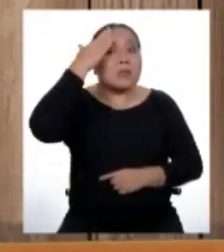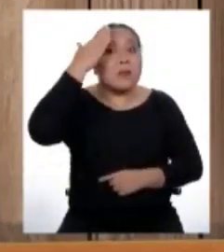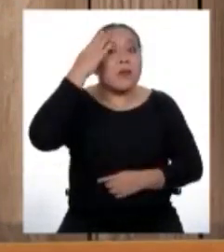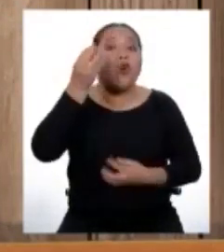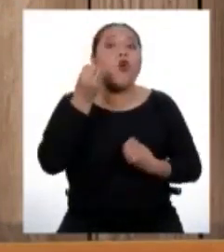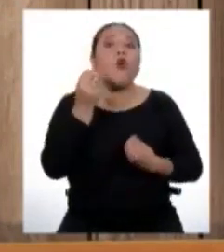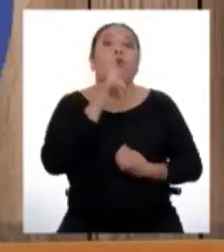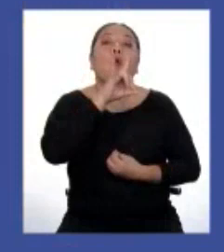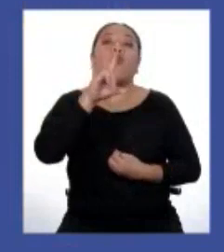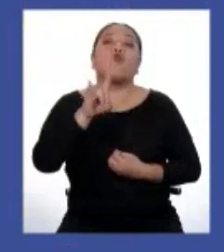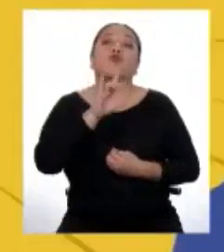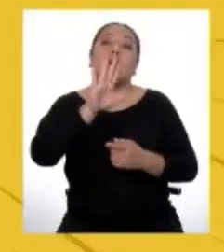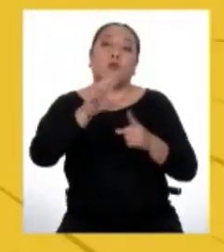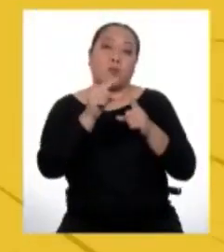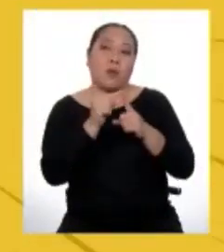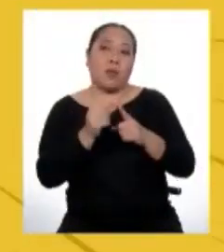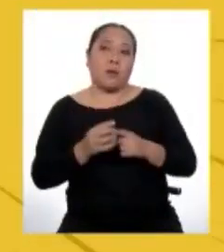usarlas.